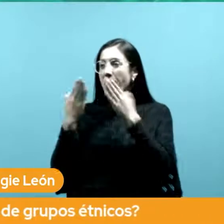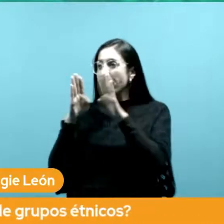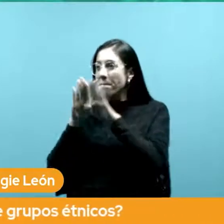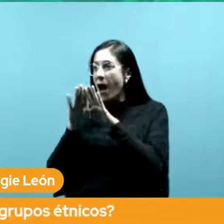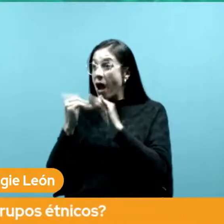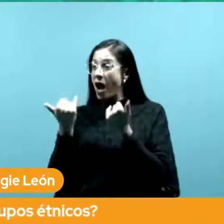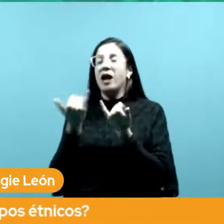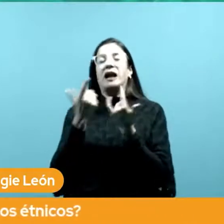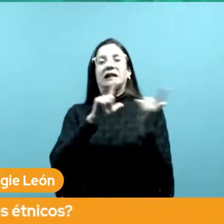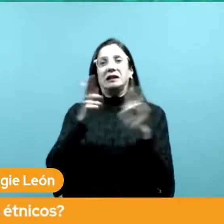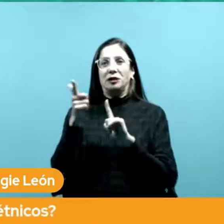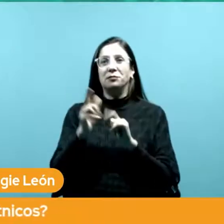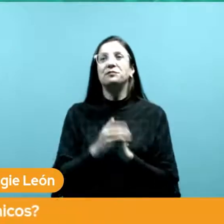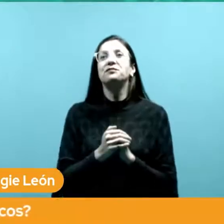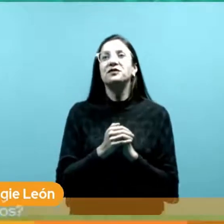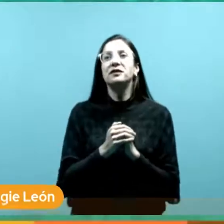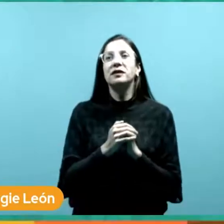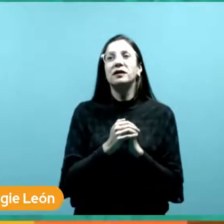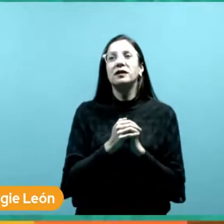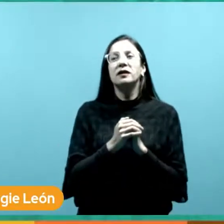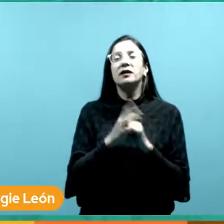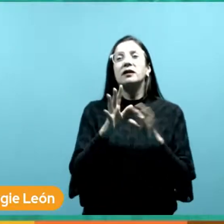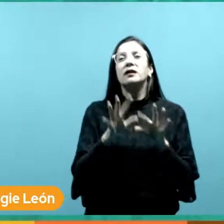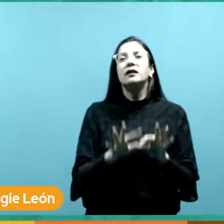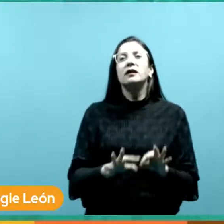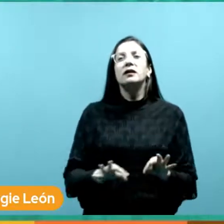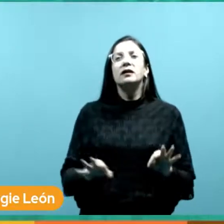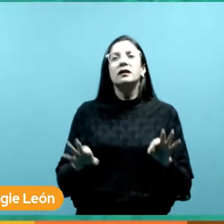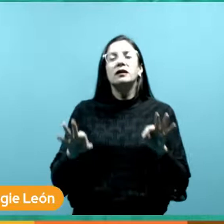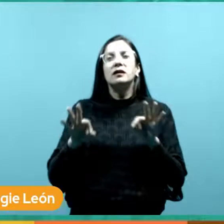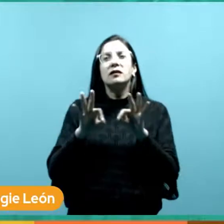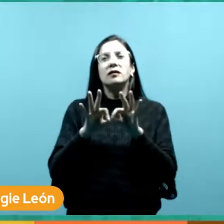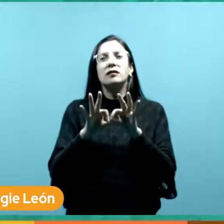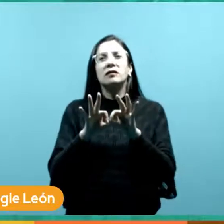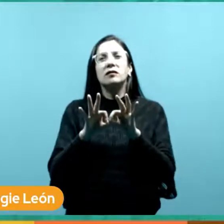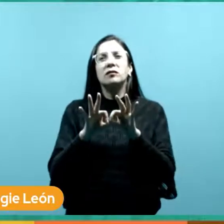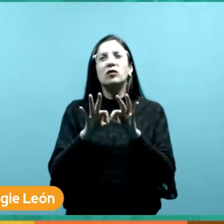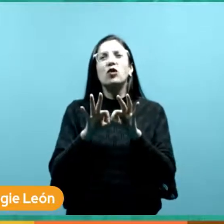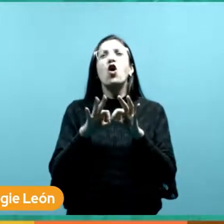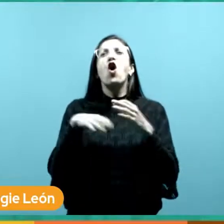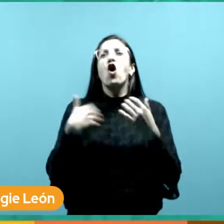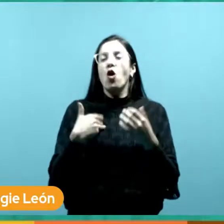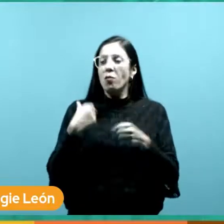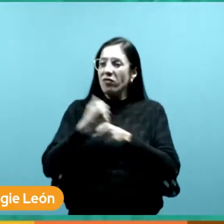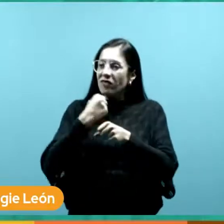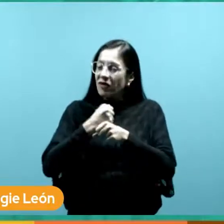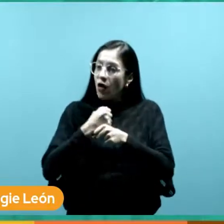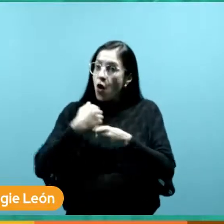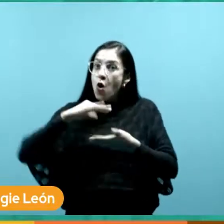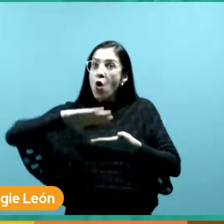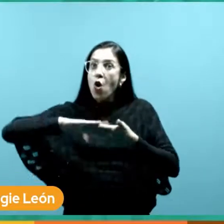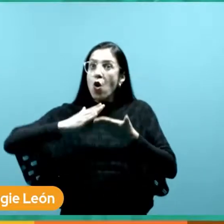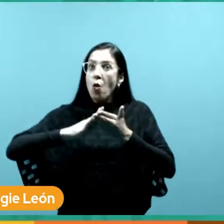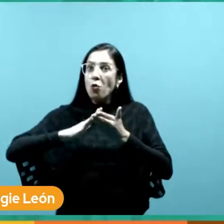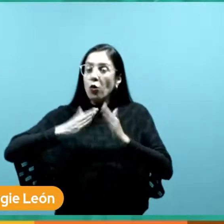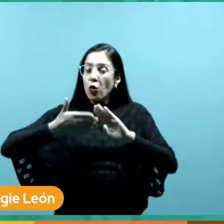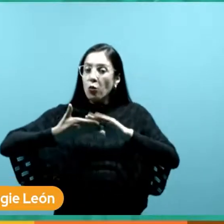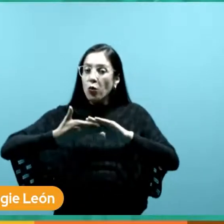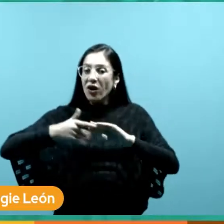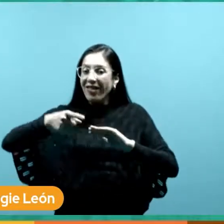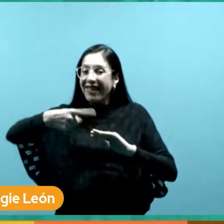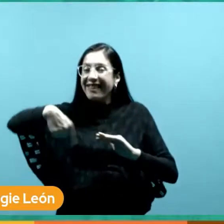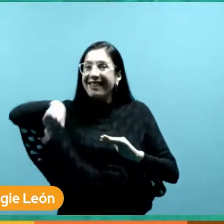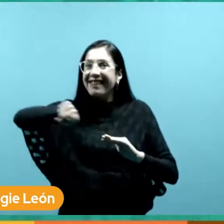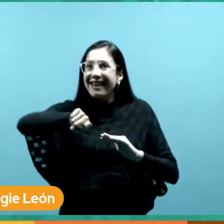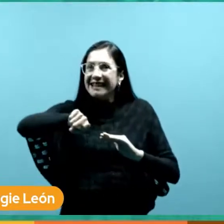entonces la importancia de encarar un proyecto como ese en conjunto con las comunidades y esto sería importante